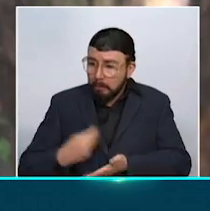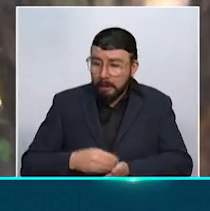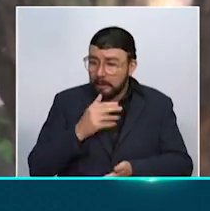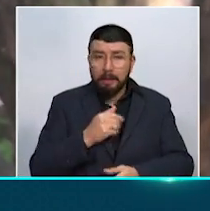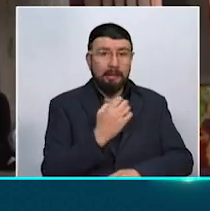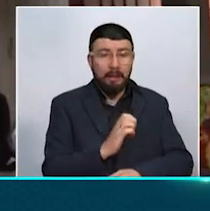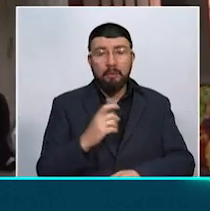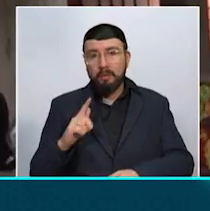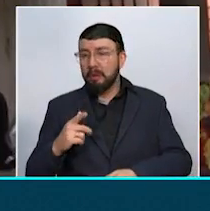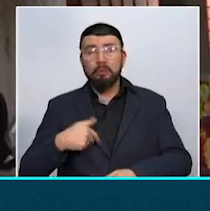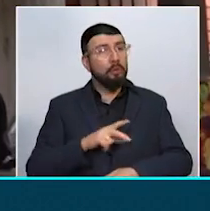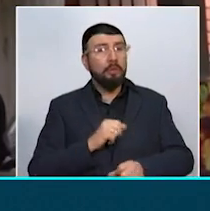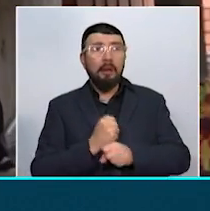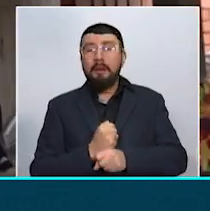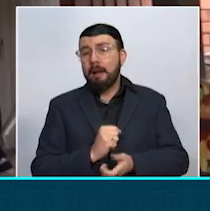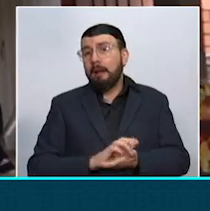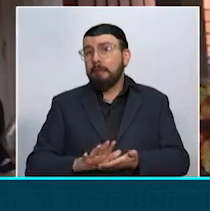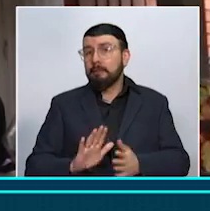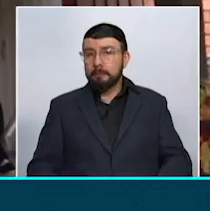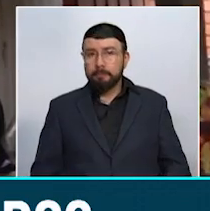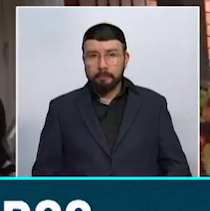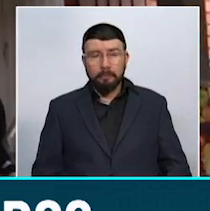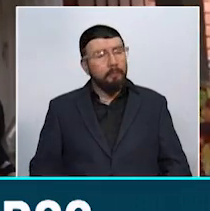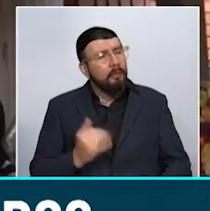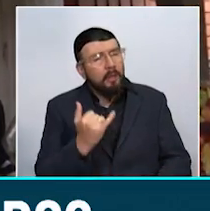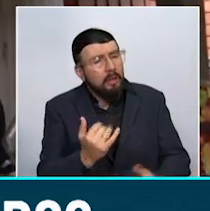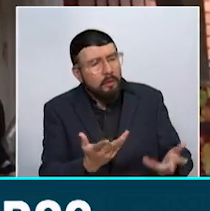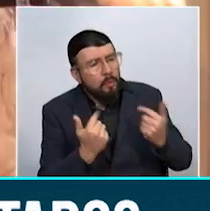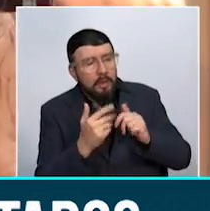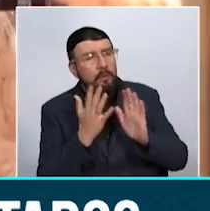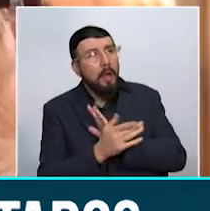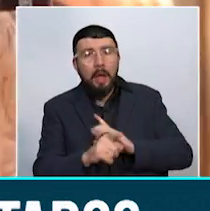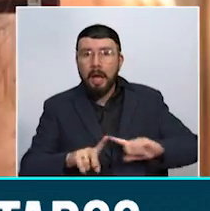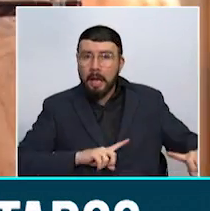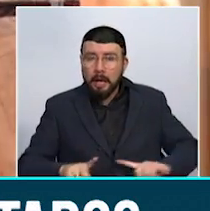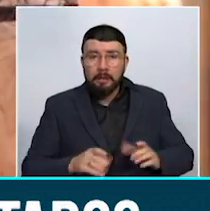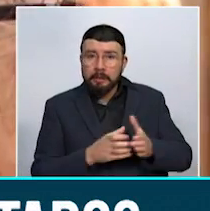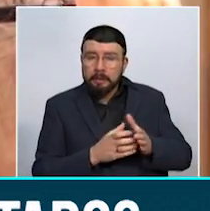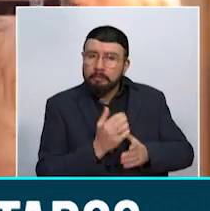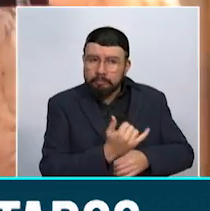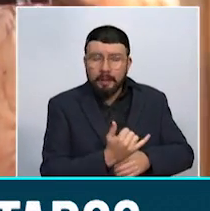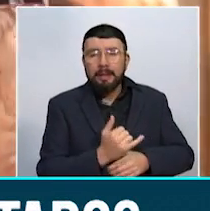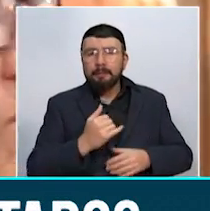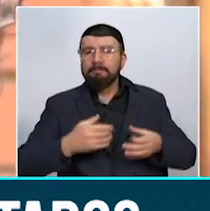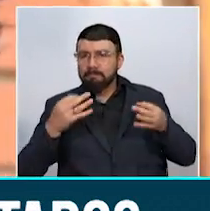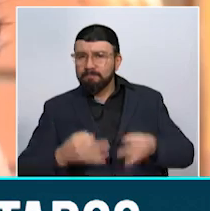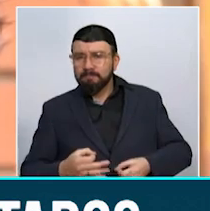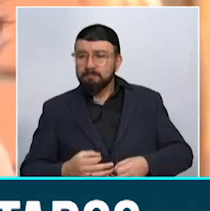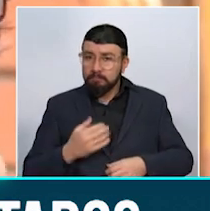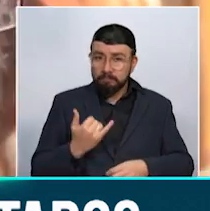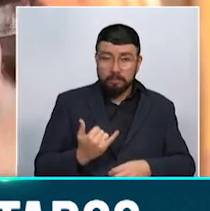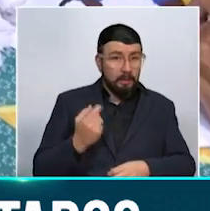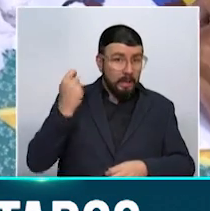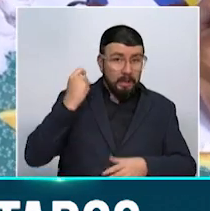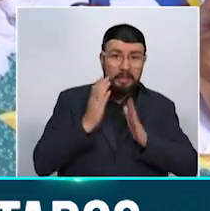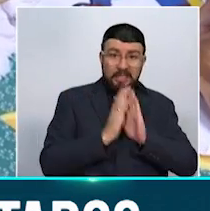trabajando de gratis. Telecafé Noticias tuvo acceso a la información administrativa de la asociación y pudimos verificar que hasta diciembre del